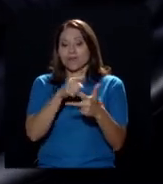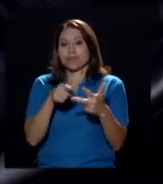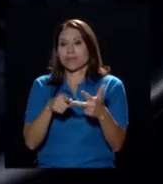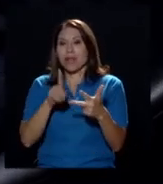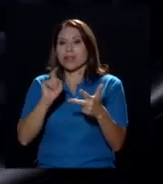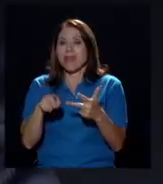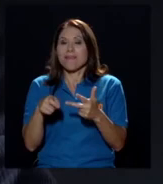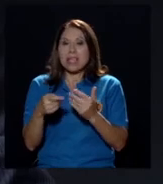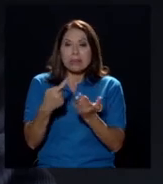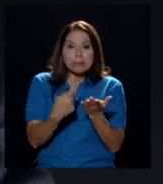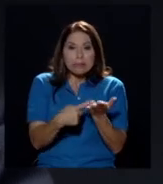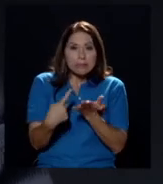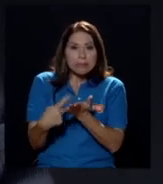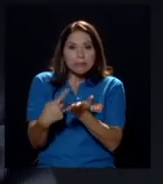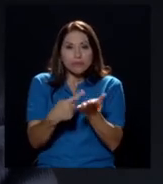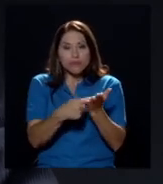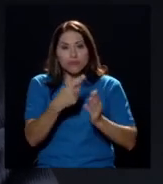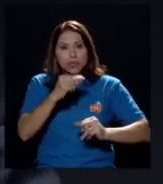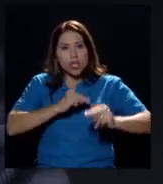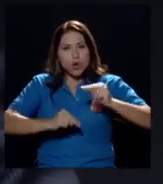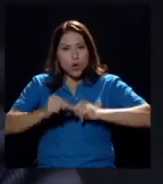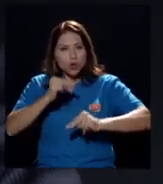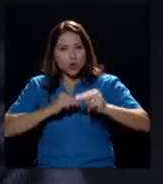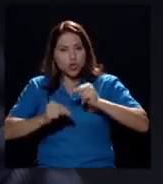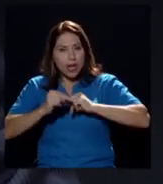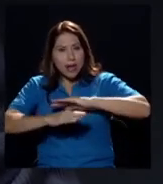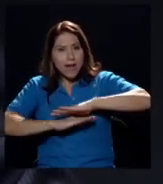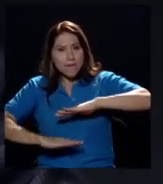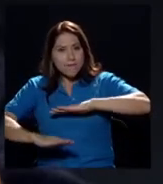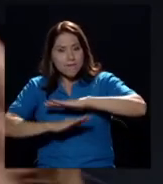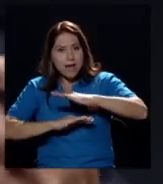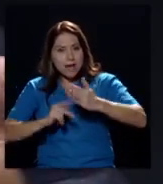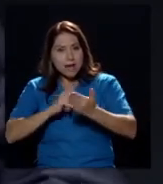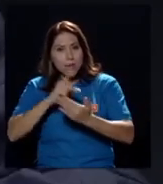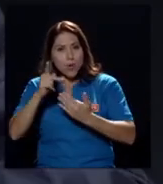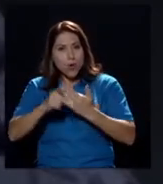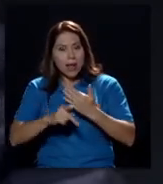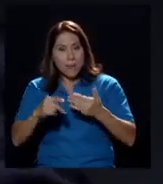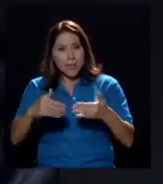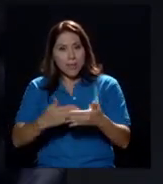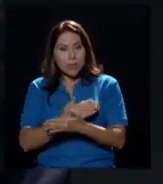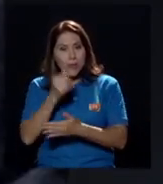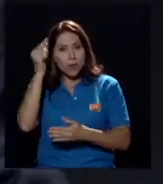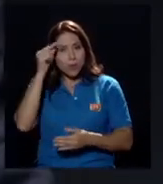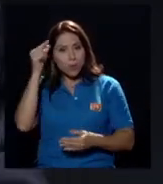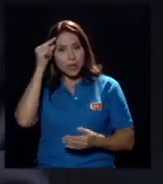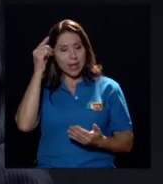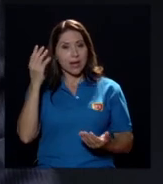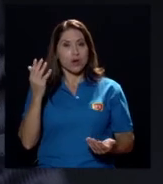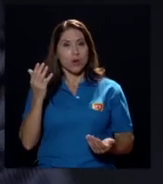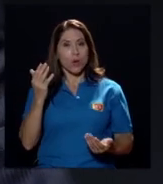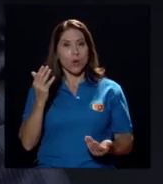del programa de ese nuevo gobierno lo cual va a